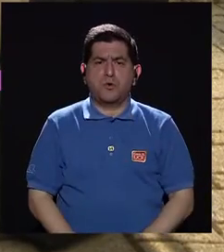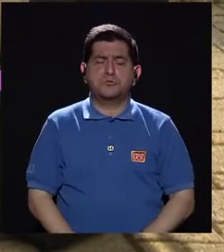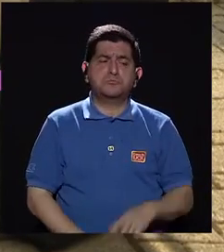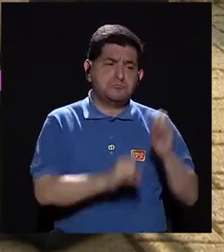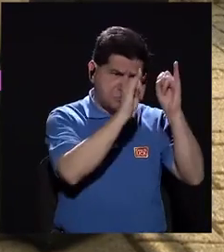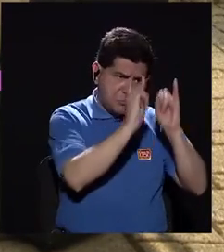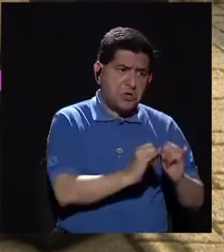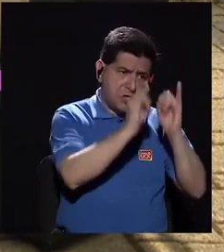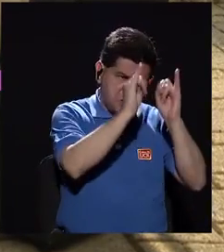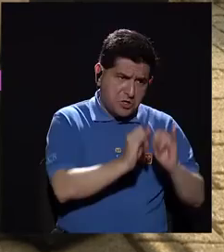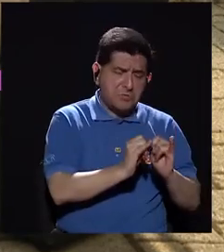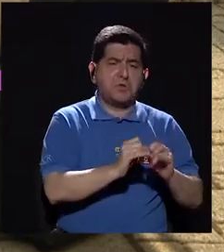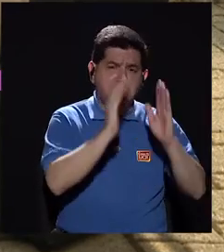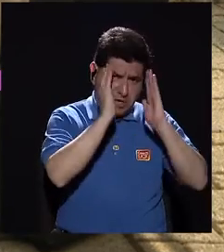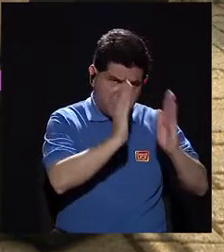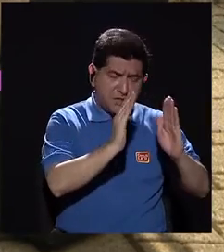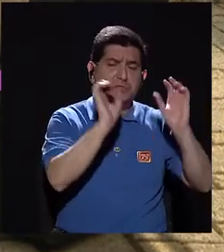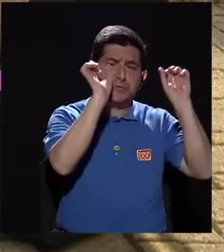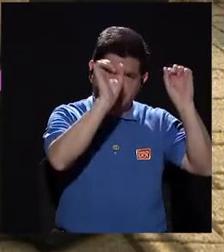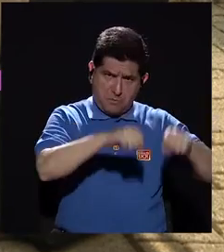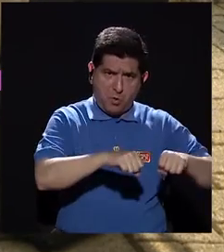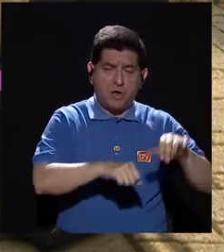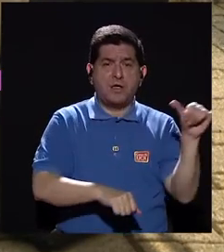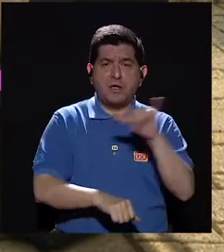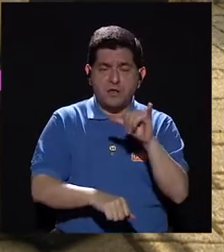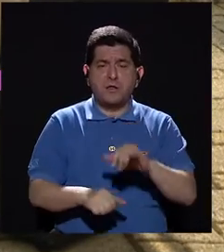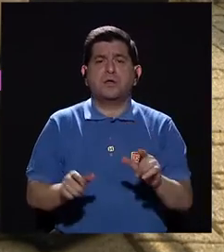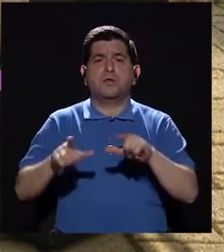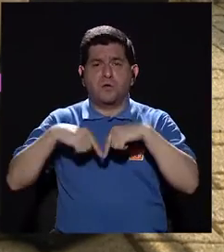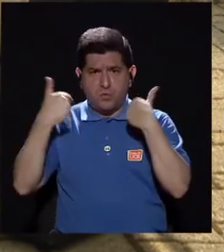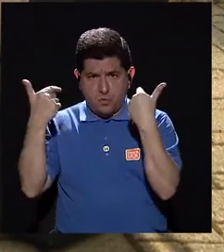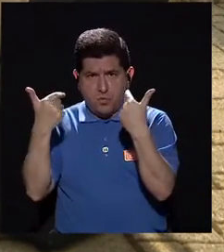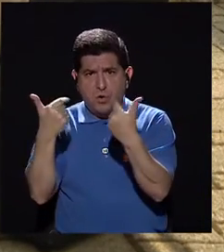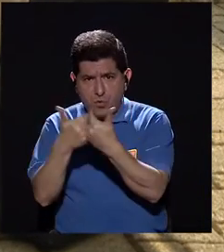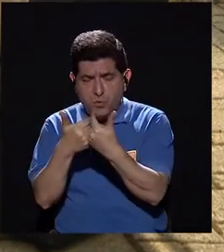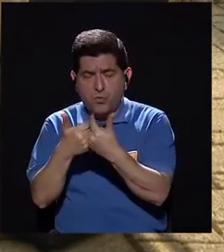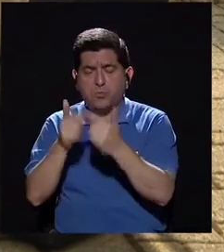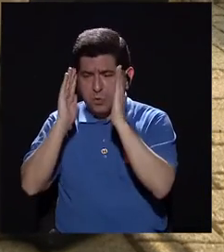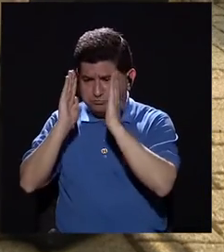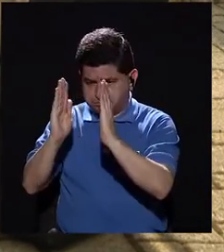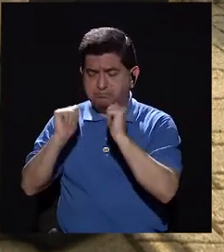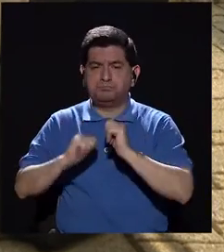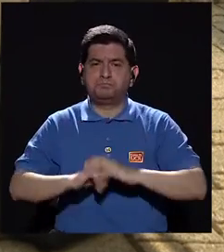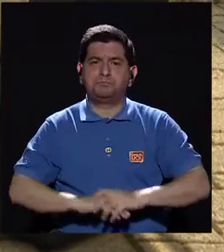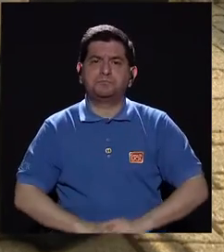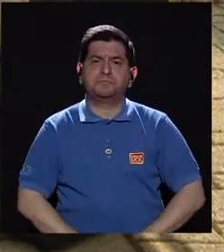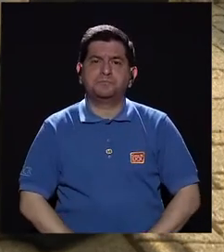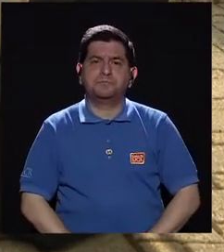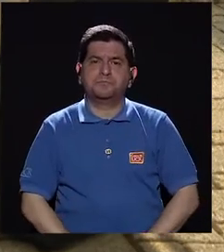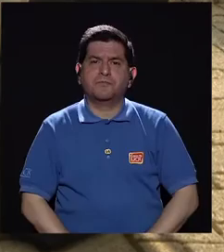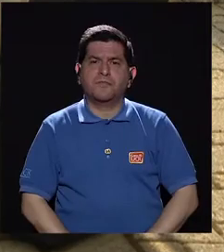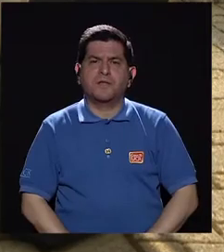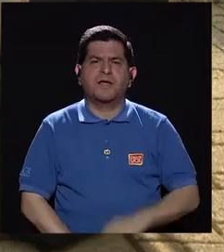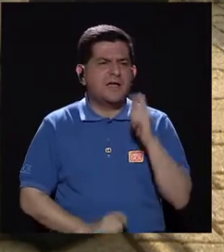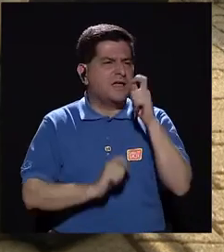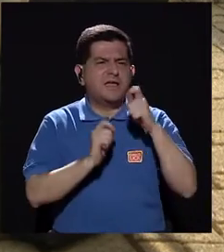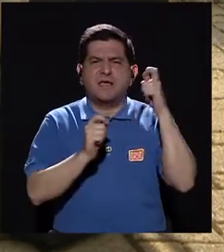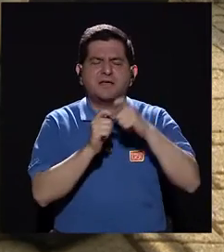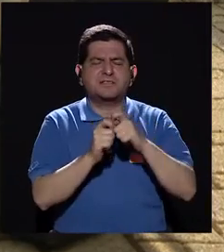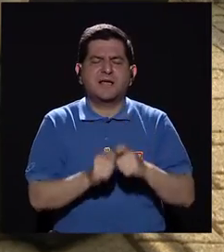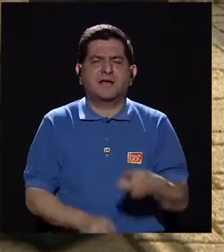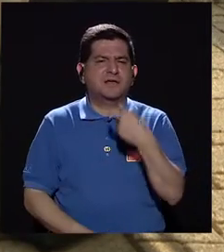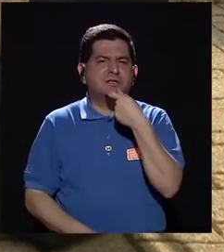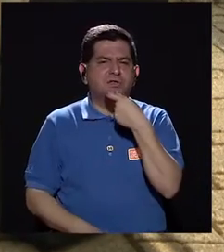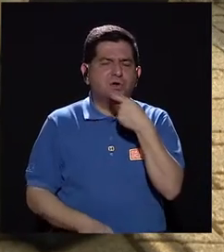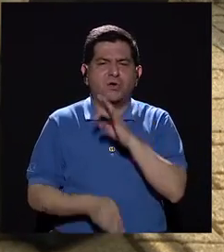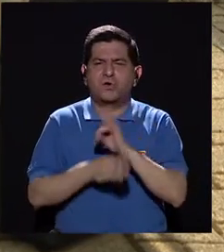puede trabajar de manera individual, sesiones individuales y también desde un aspecto más grupal. ¿Y qué hace exactamente